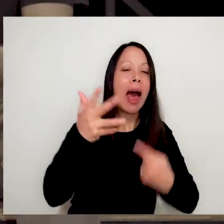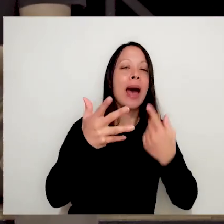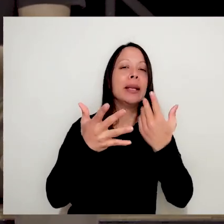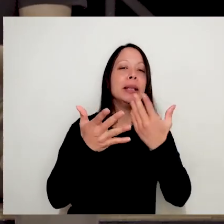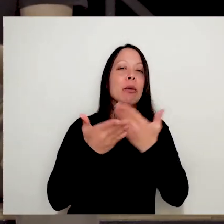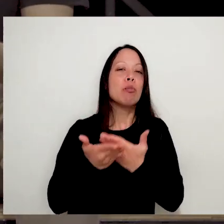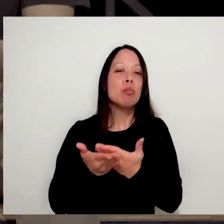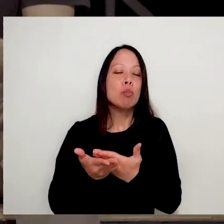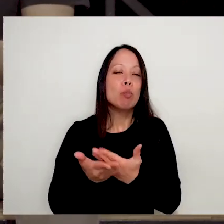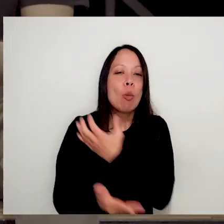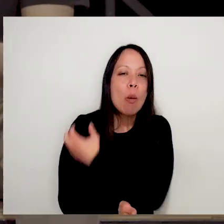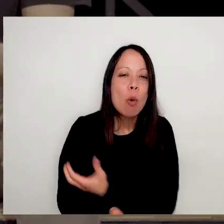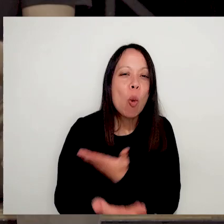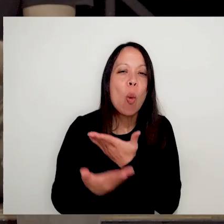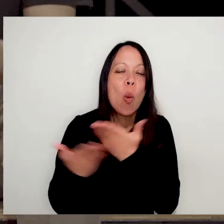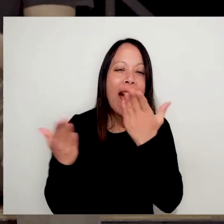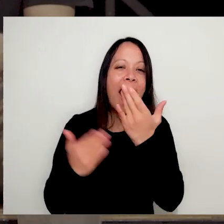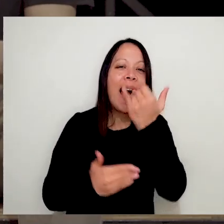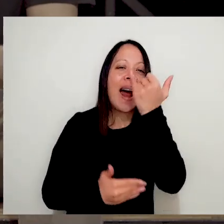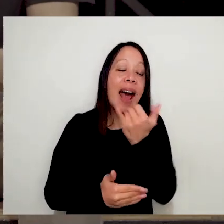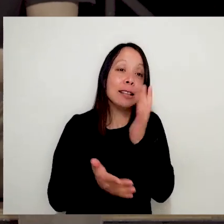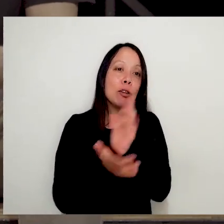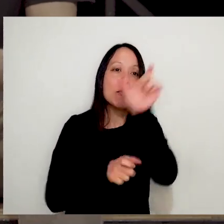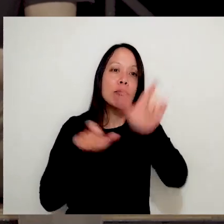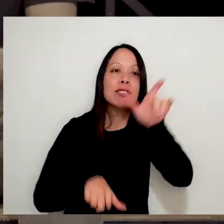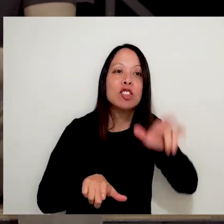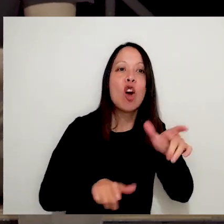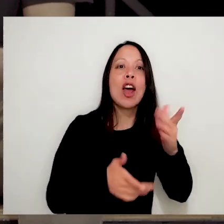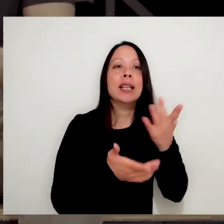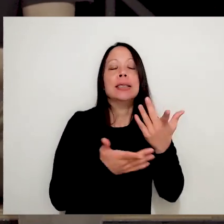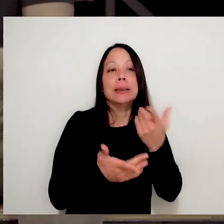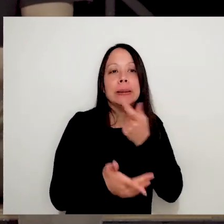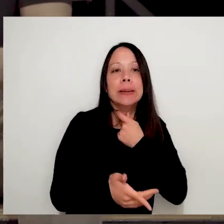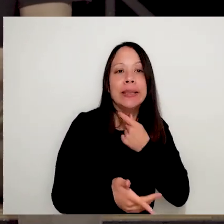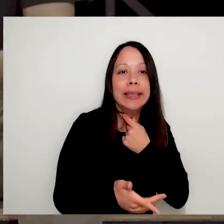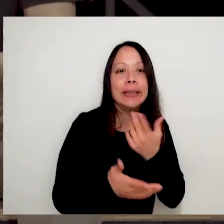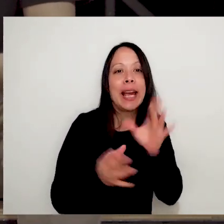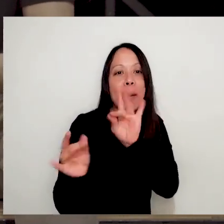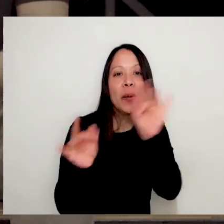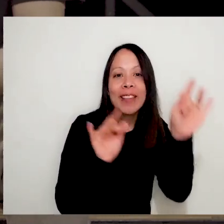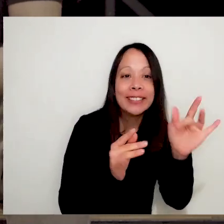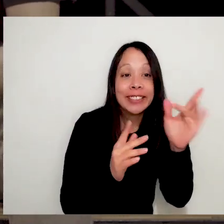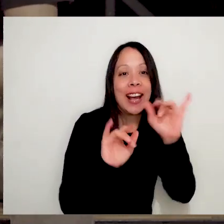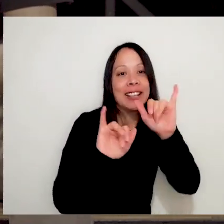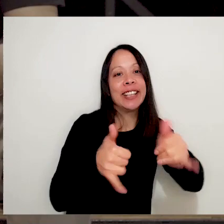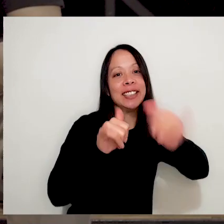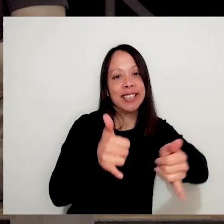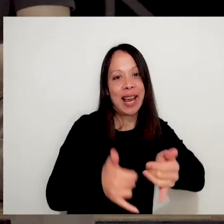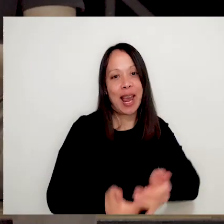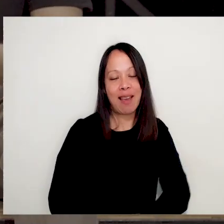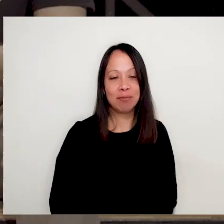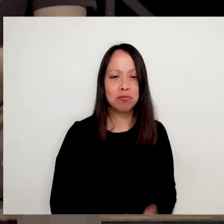populares y un montón de gente con ganas de moverse, sé, y sí. Y sí. Si querés que te diga.